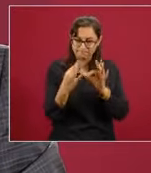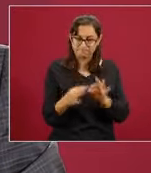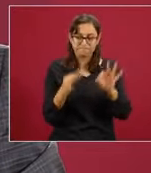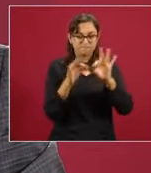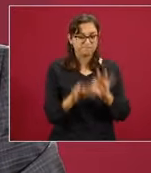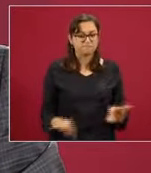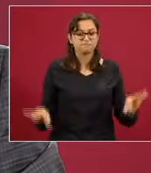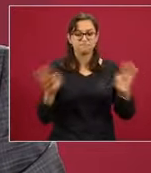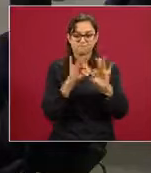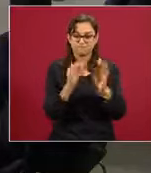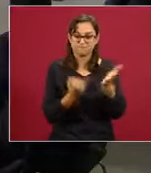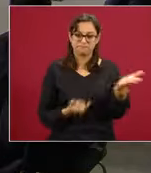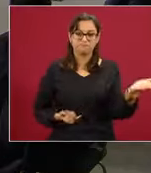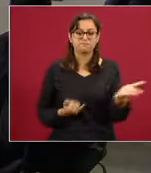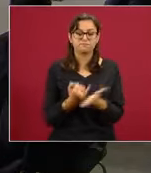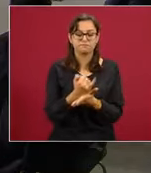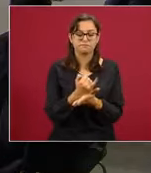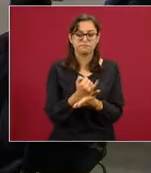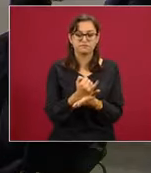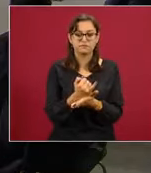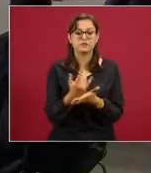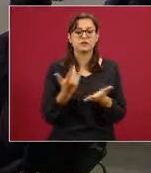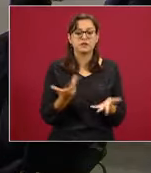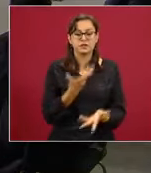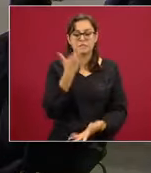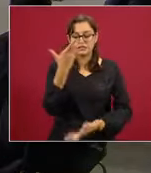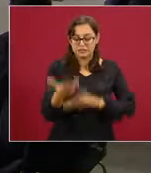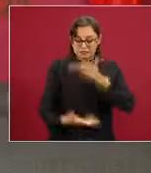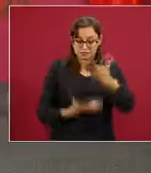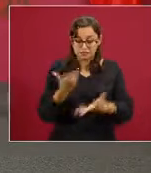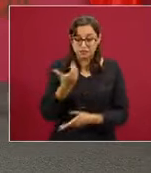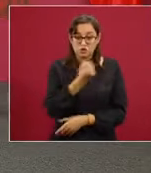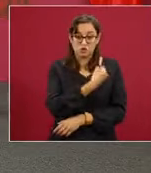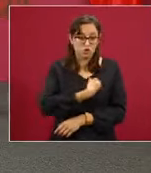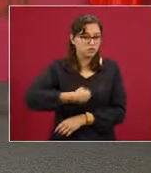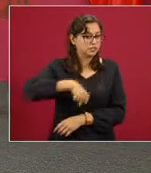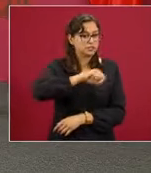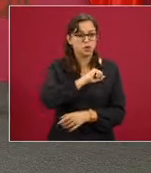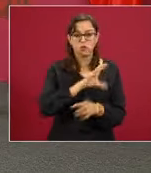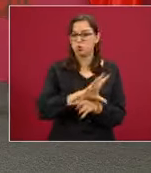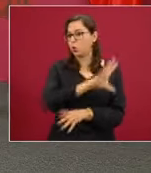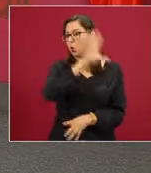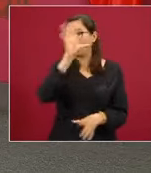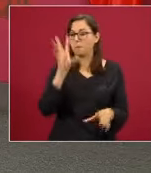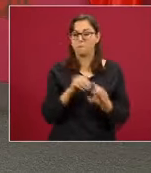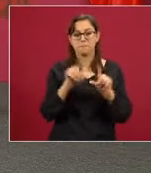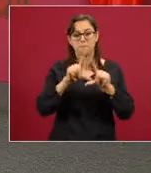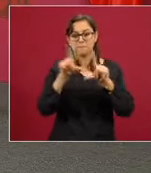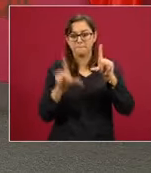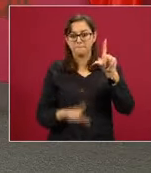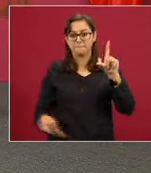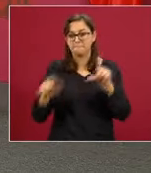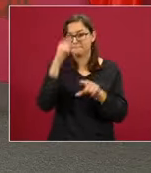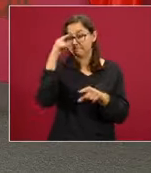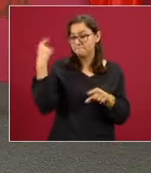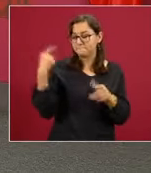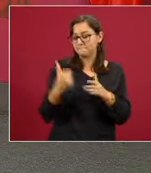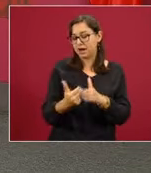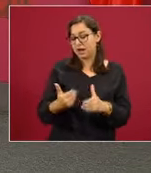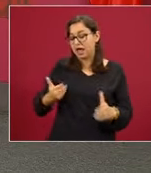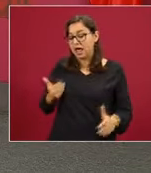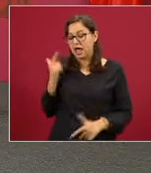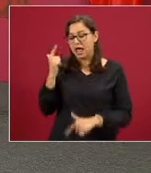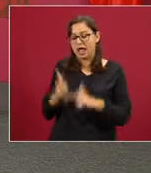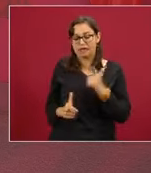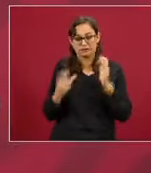definitiva, la reorientación de los servicios de salud en todo hacia la prevención. Y lo que ustedes